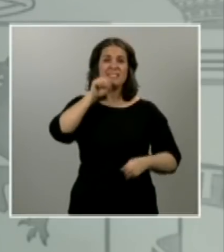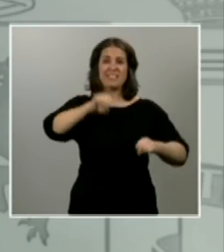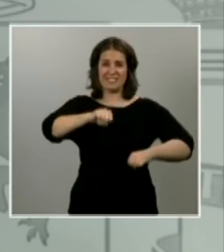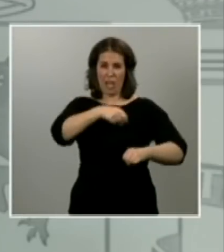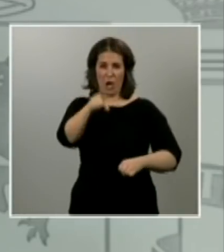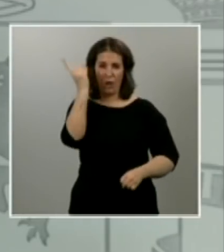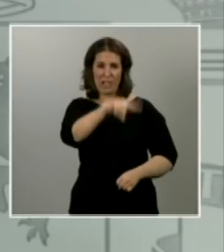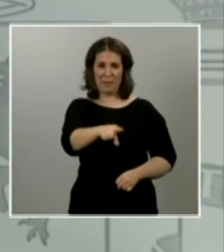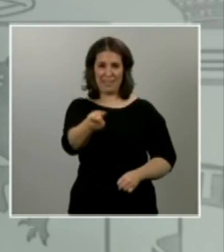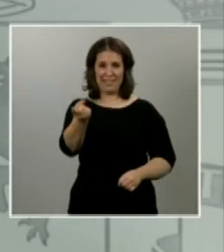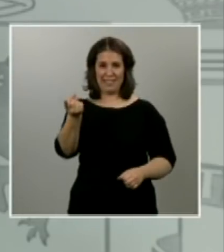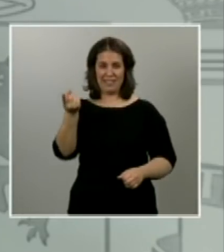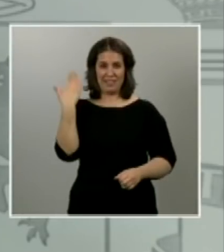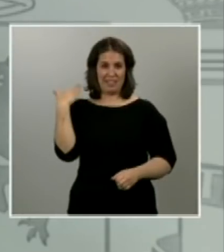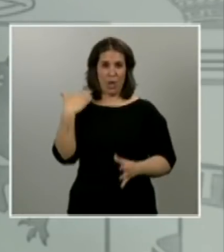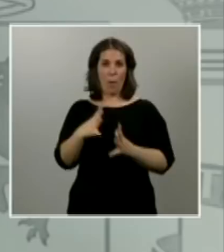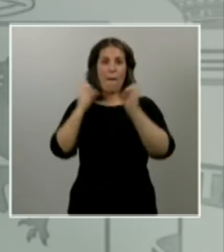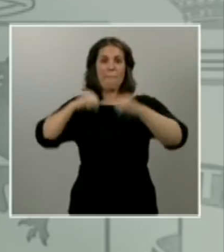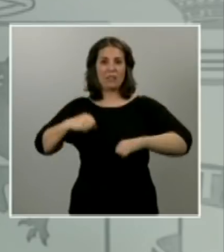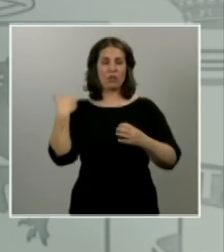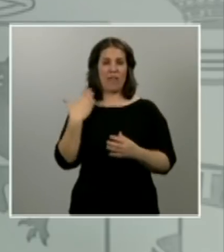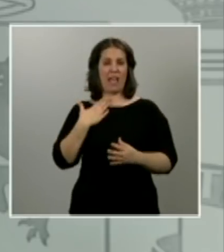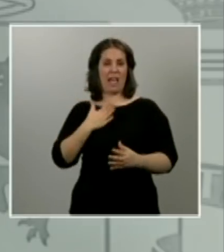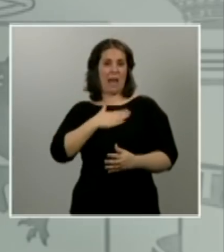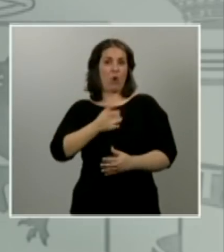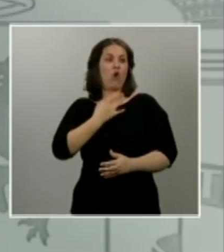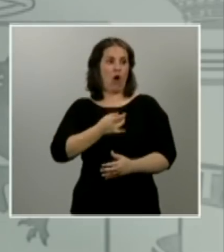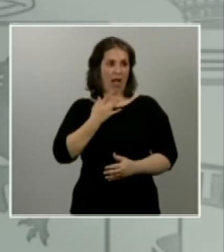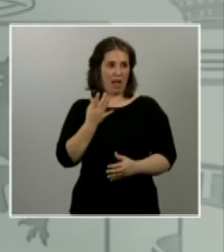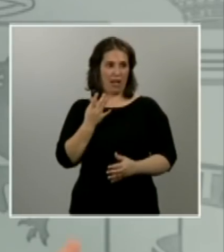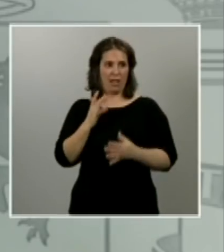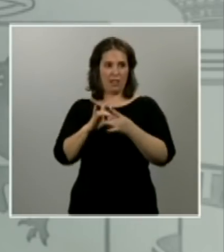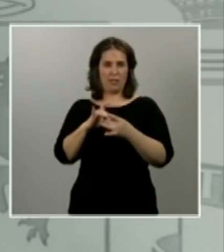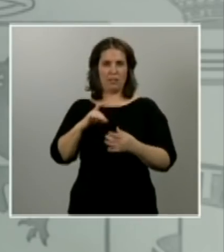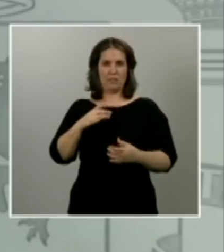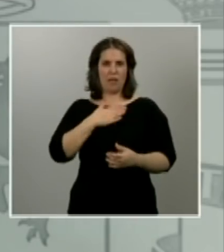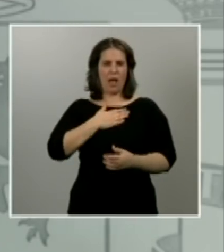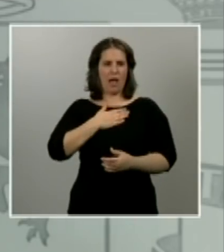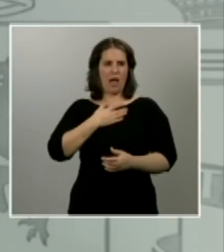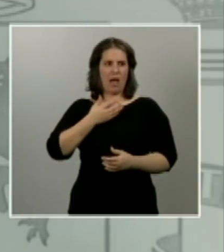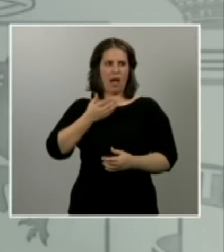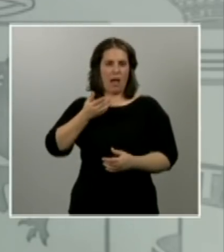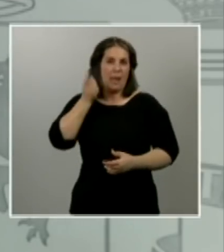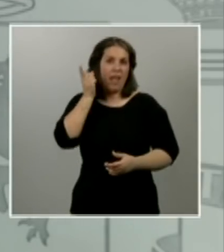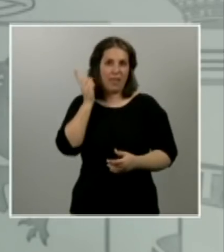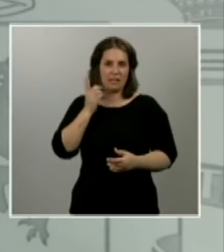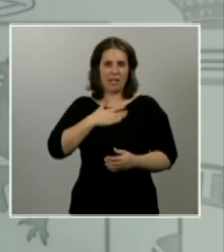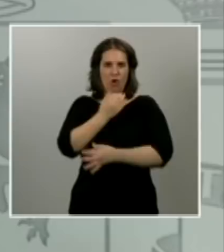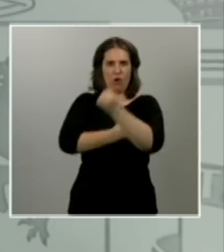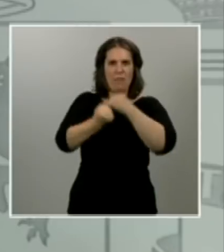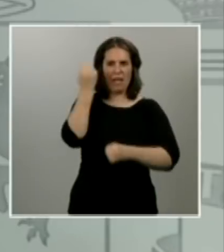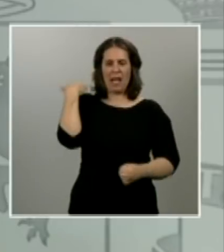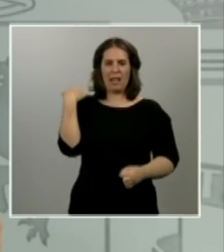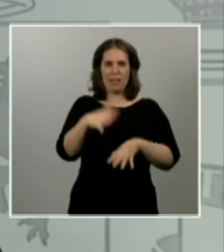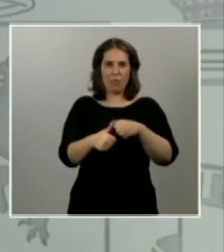que son los pactos de la Moncloa, cuando logró conjurar gravísimas amenazas de nuestra economía y también de nuestra democracia.